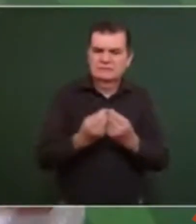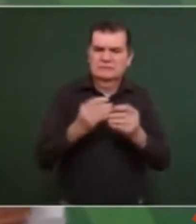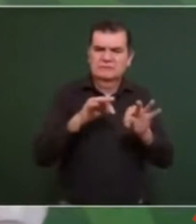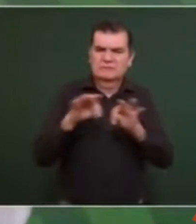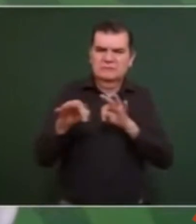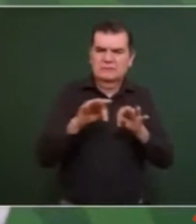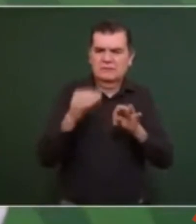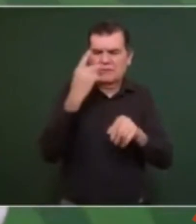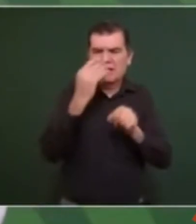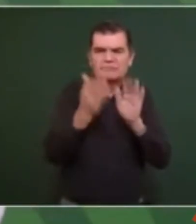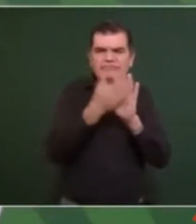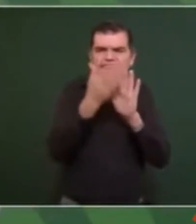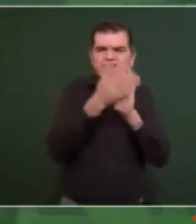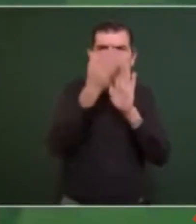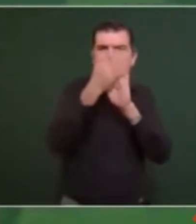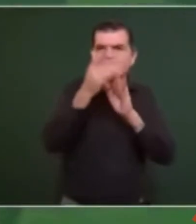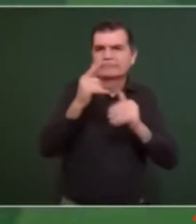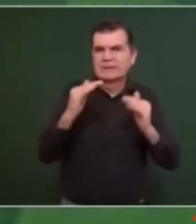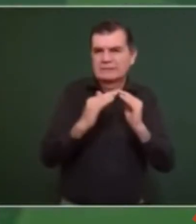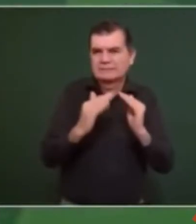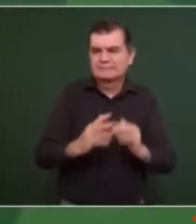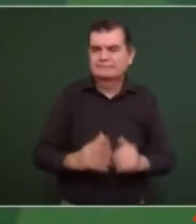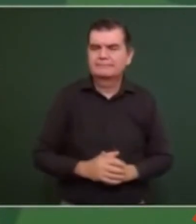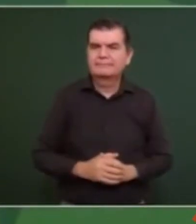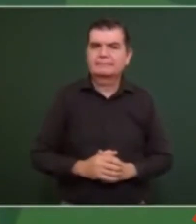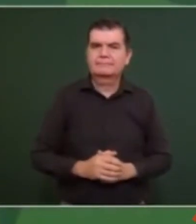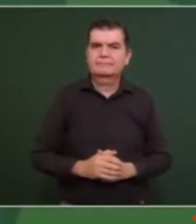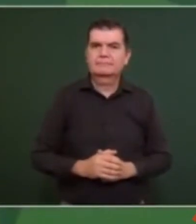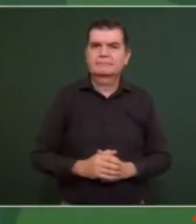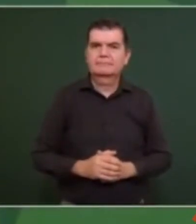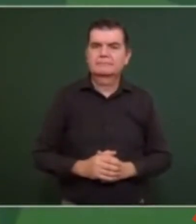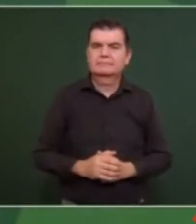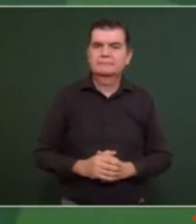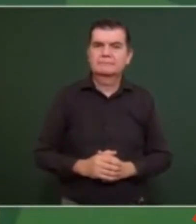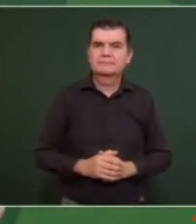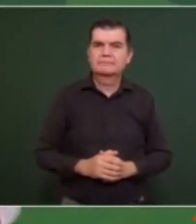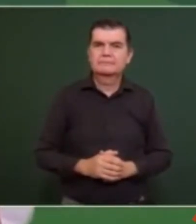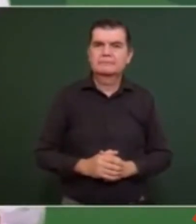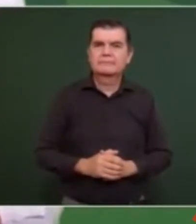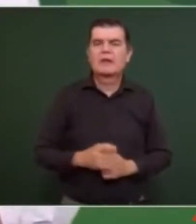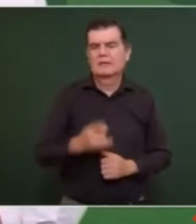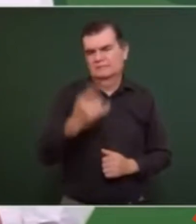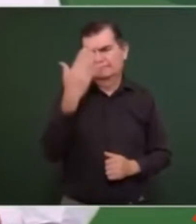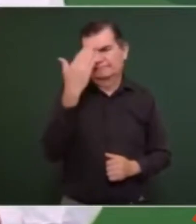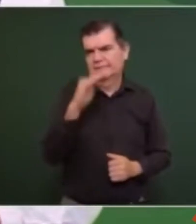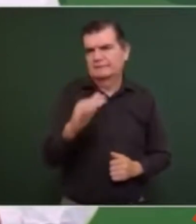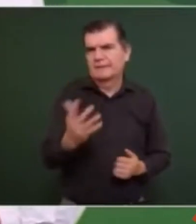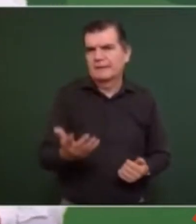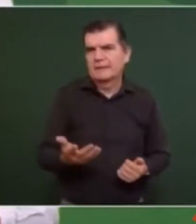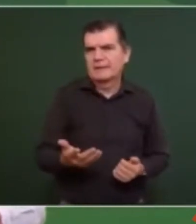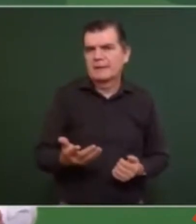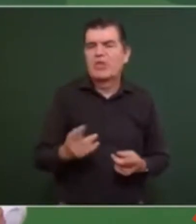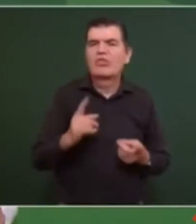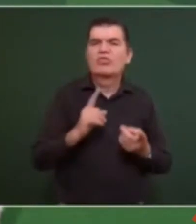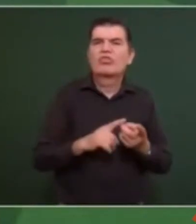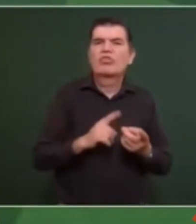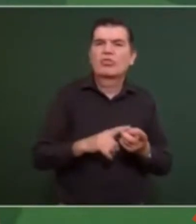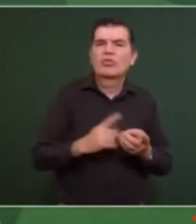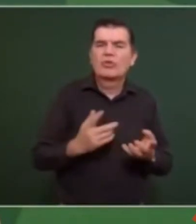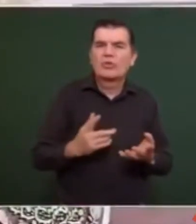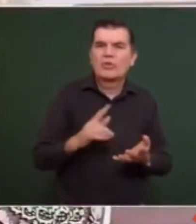en la construcción. Y se sabe dónde